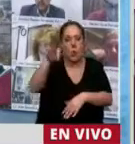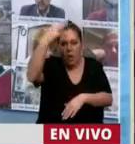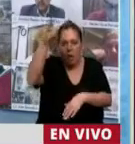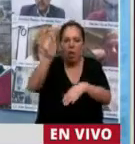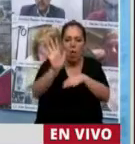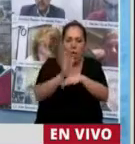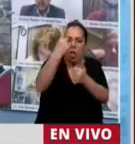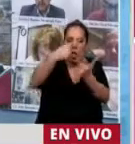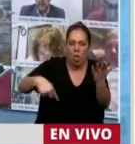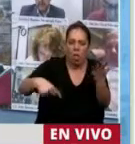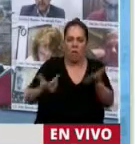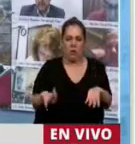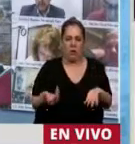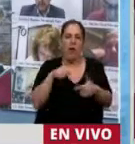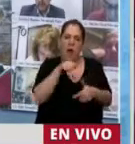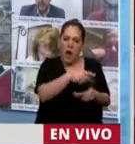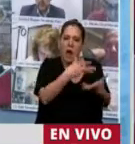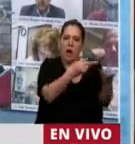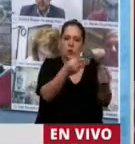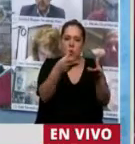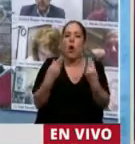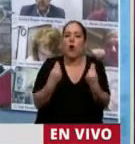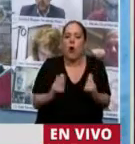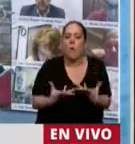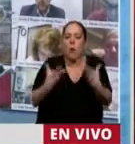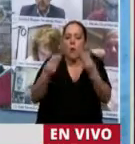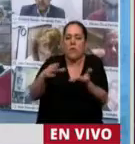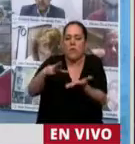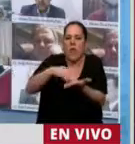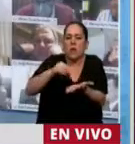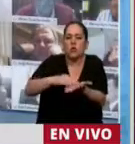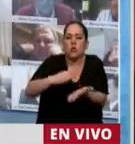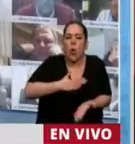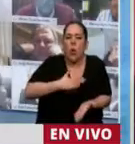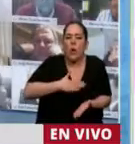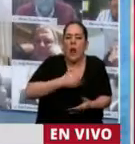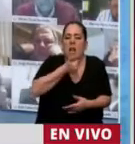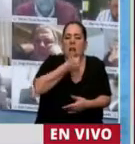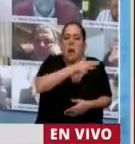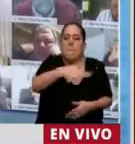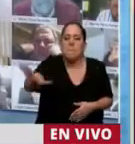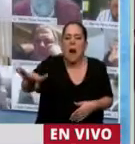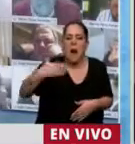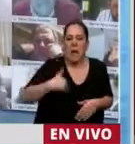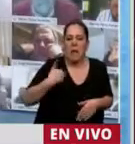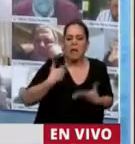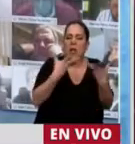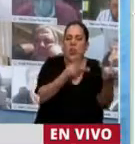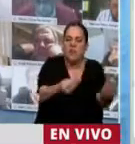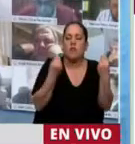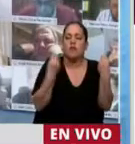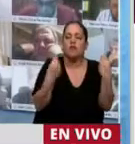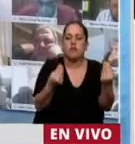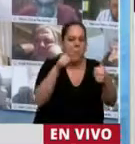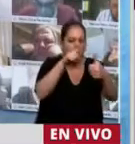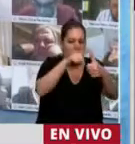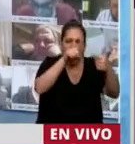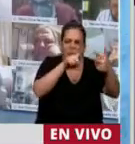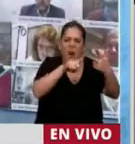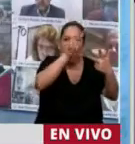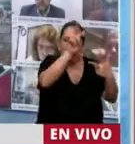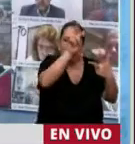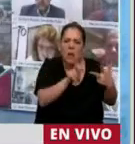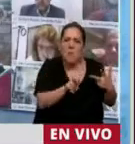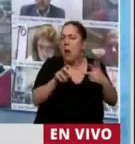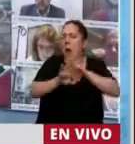que también estaban reclamando o pidiendo de sectores de aquí de la provincia es el de la asistencia al sector turístico. ¿Qué puntos se pueden